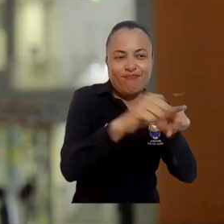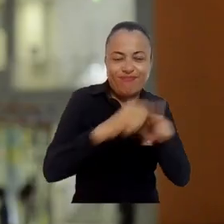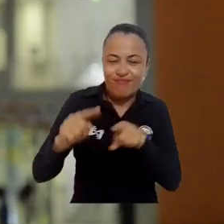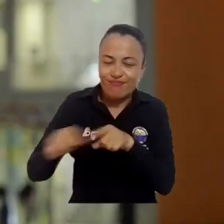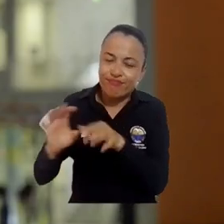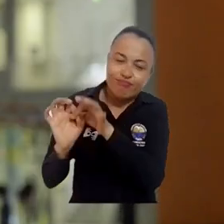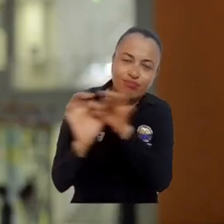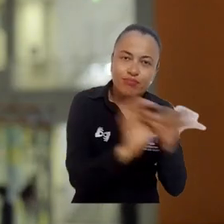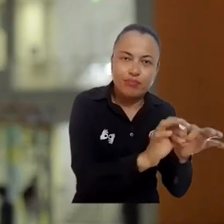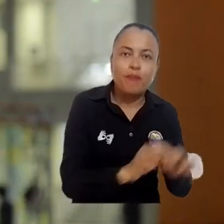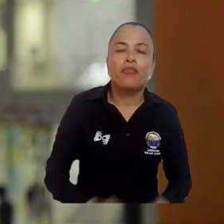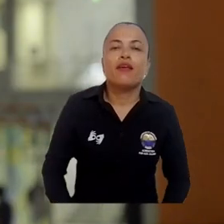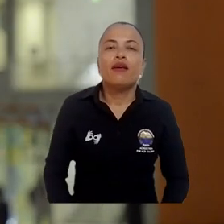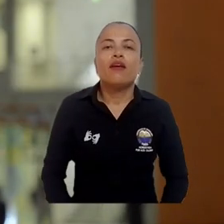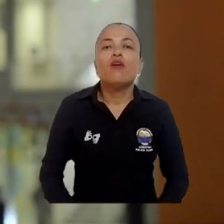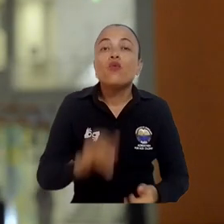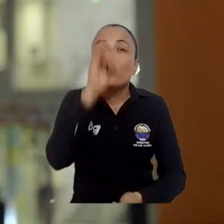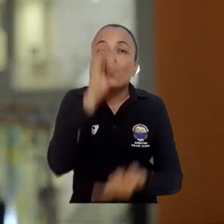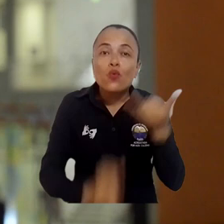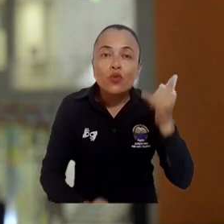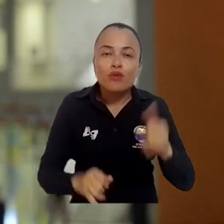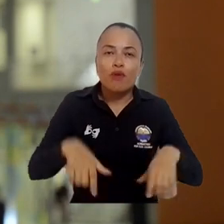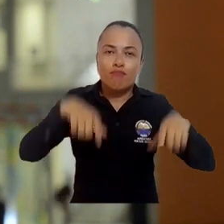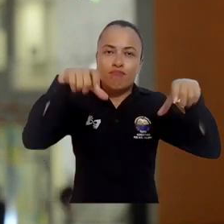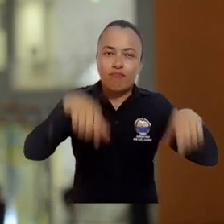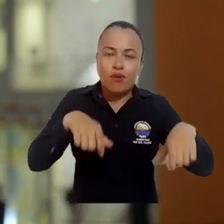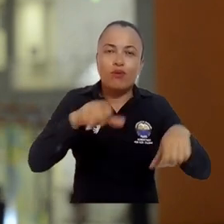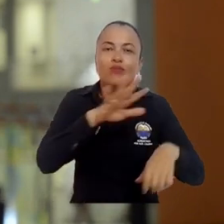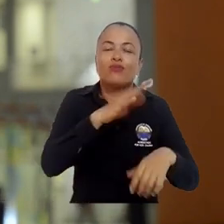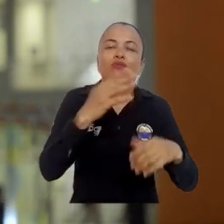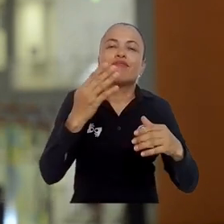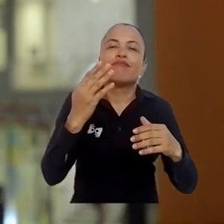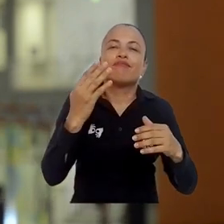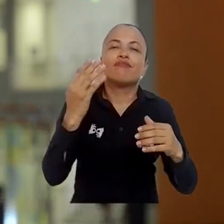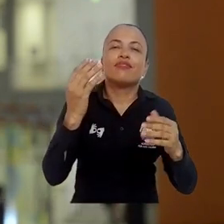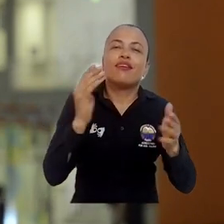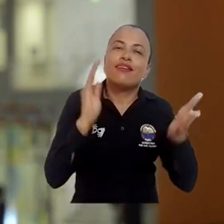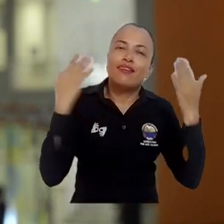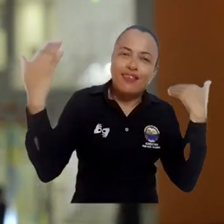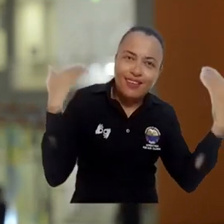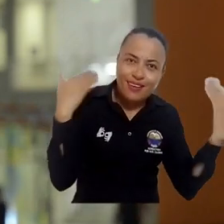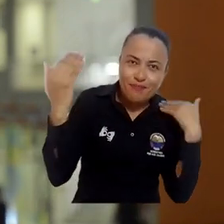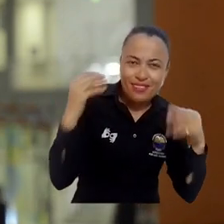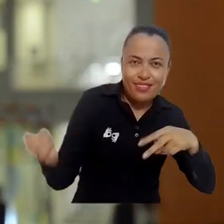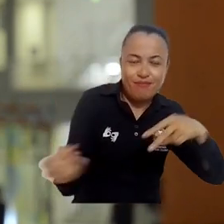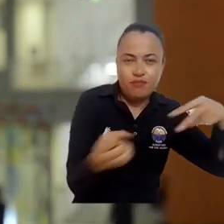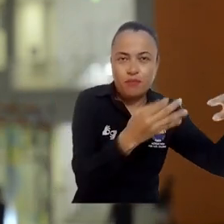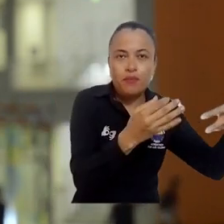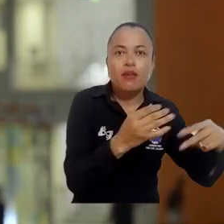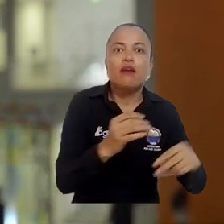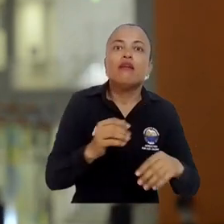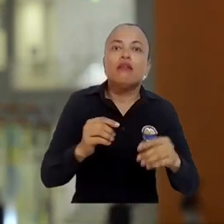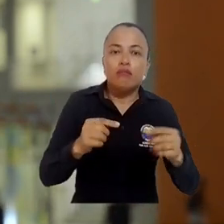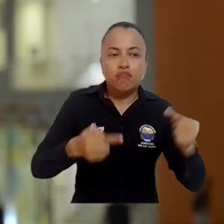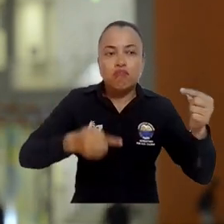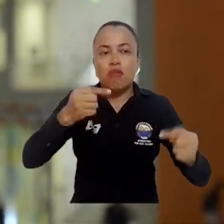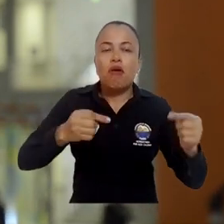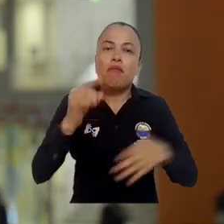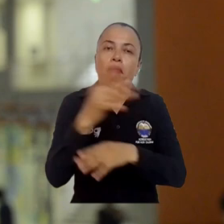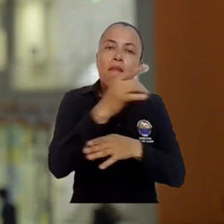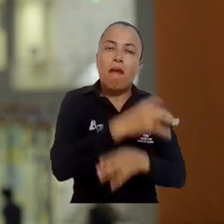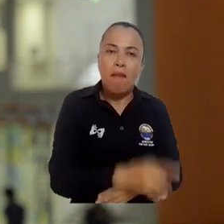a conocer. En la final jugamos contra el equipo de licenciatura campesina y rural, y ganamos por bastante diferencia, pero